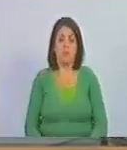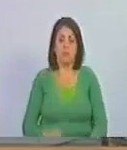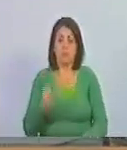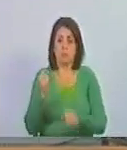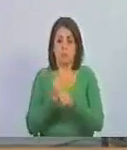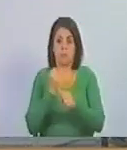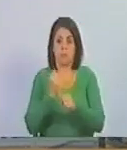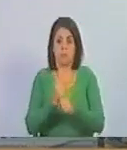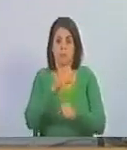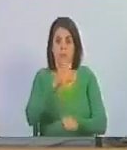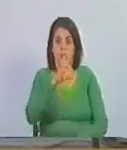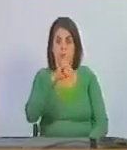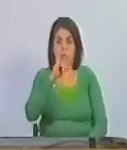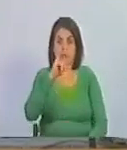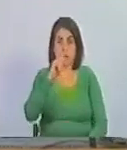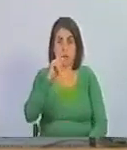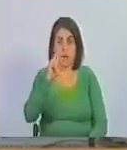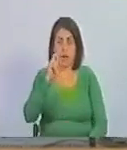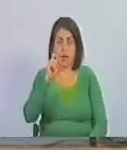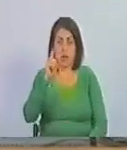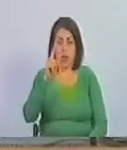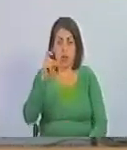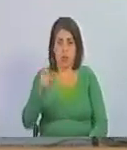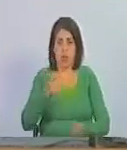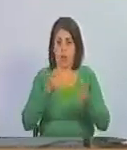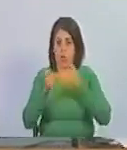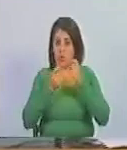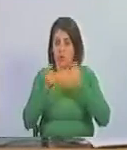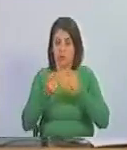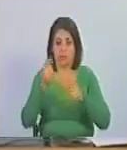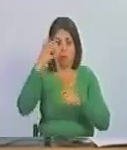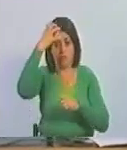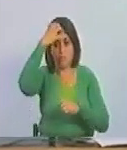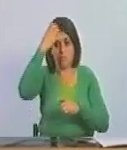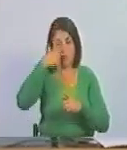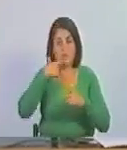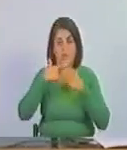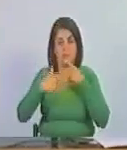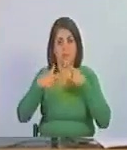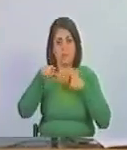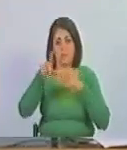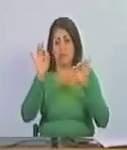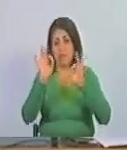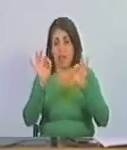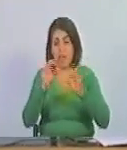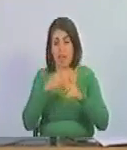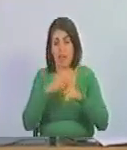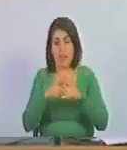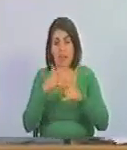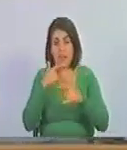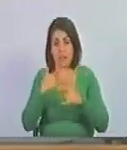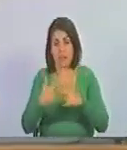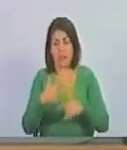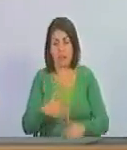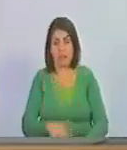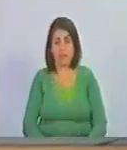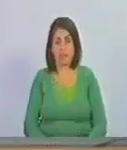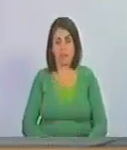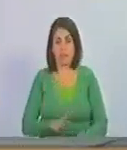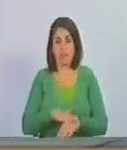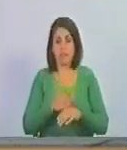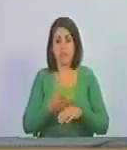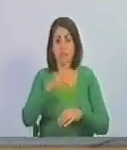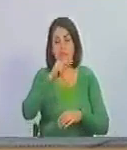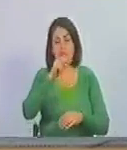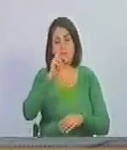empleado de Cristalex supuesto procurador de su reino de Narnia y aquí no lo podemos llamar reino de Narnia porque